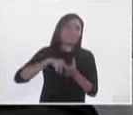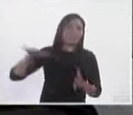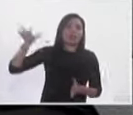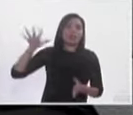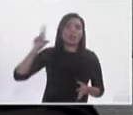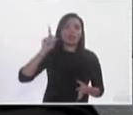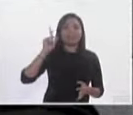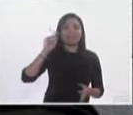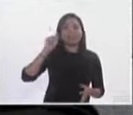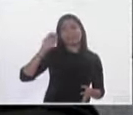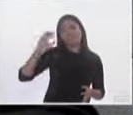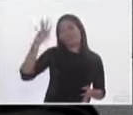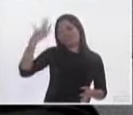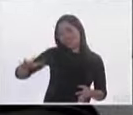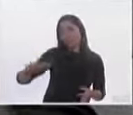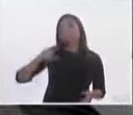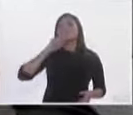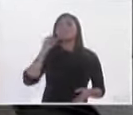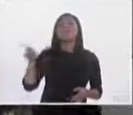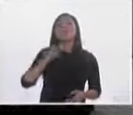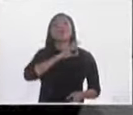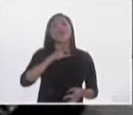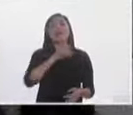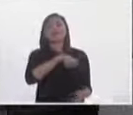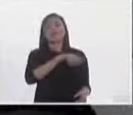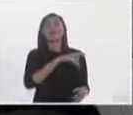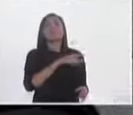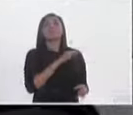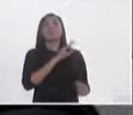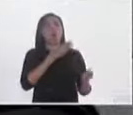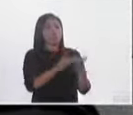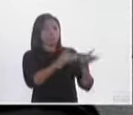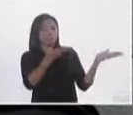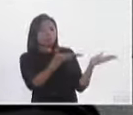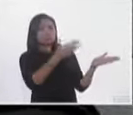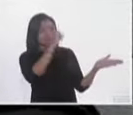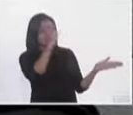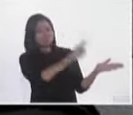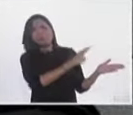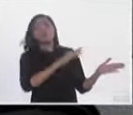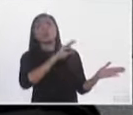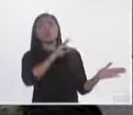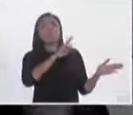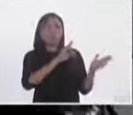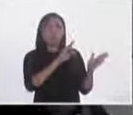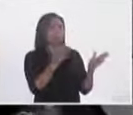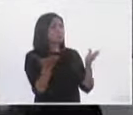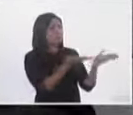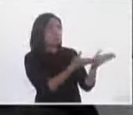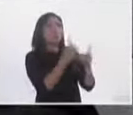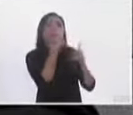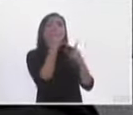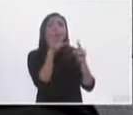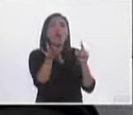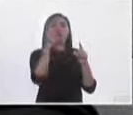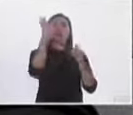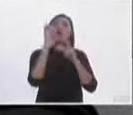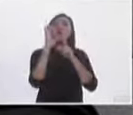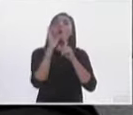tenga realmente una representación eficiente y es darle acceso a que por lo menos presida una comisión, a que por lo menos